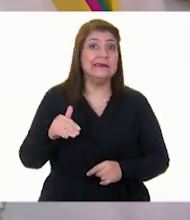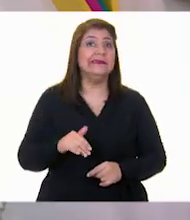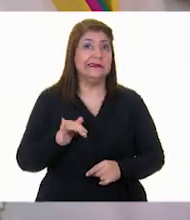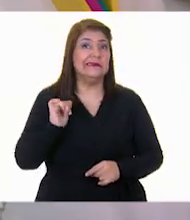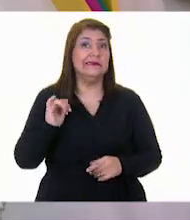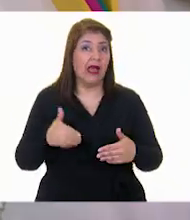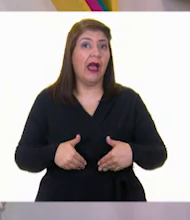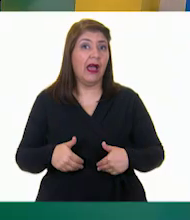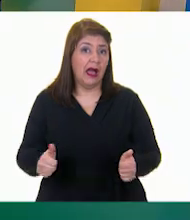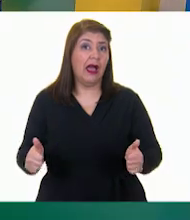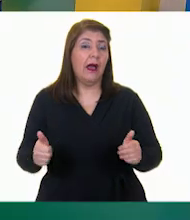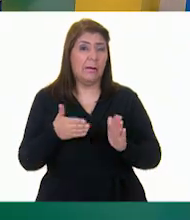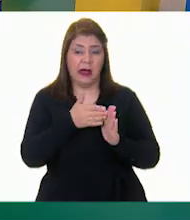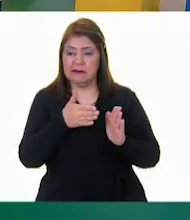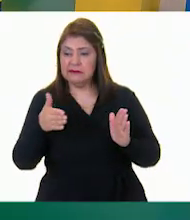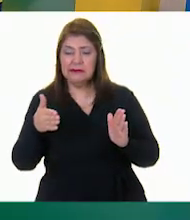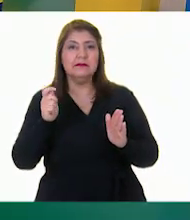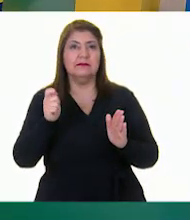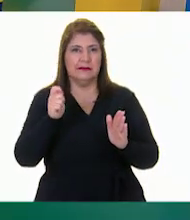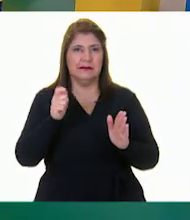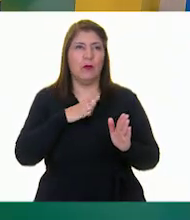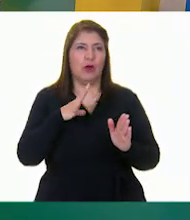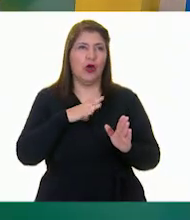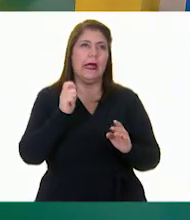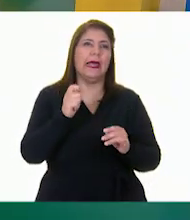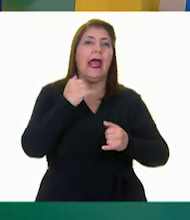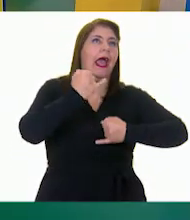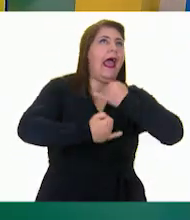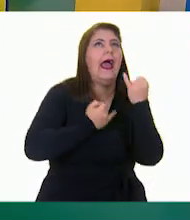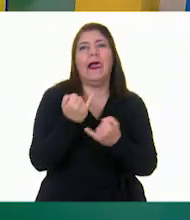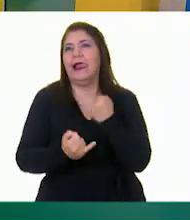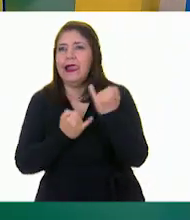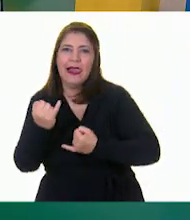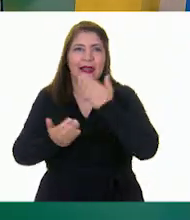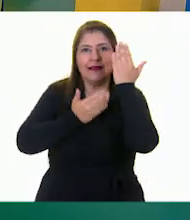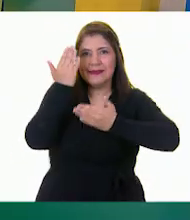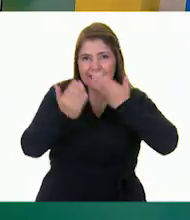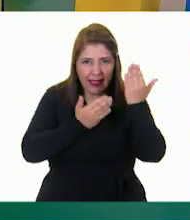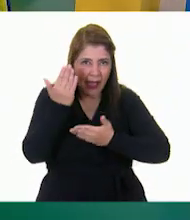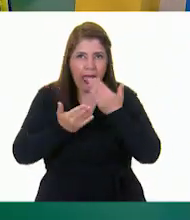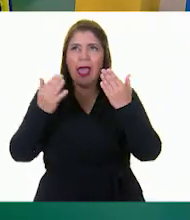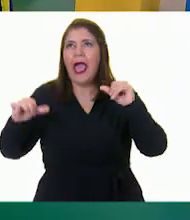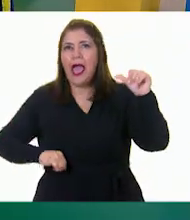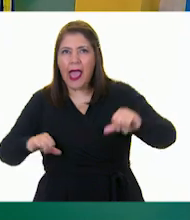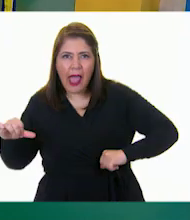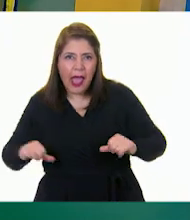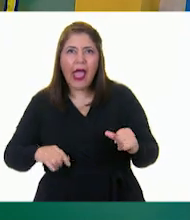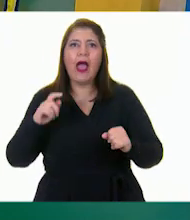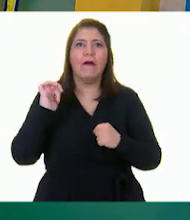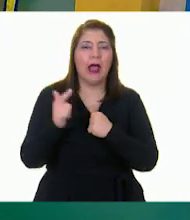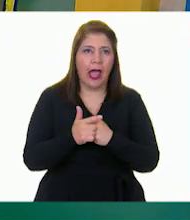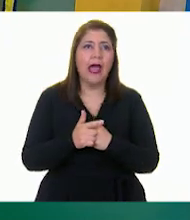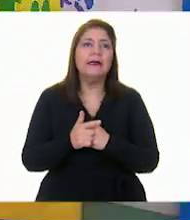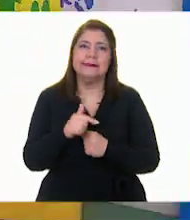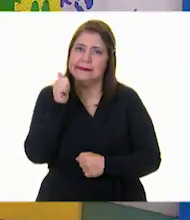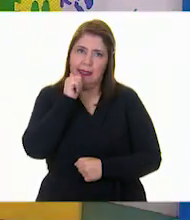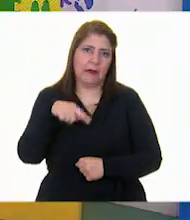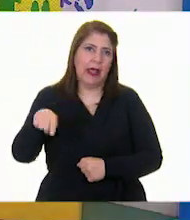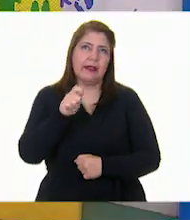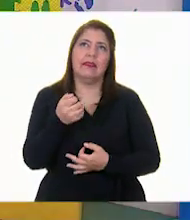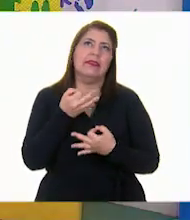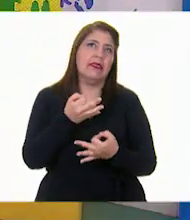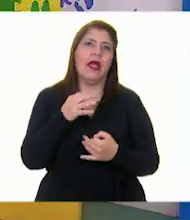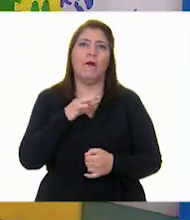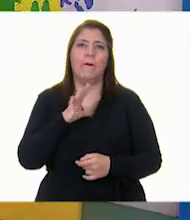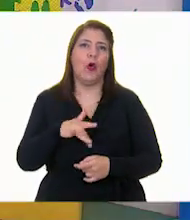comidas! Y pues, ¿cómo no después de jugar, estudiar, hacer actividad física? Sí, tienes toda